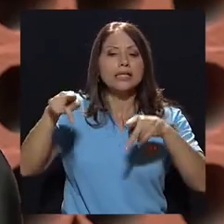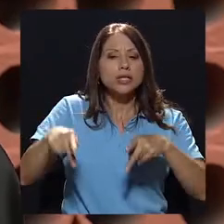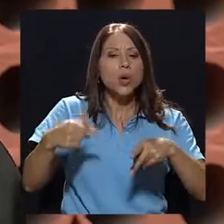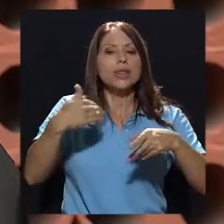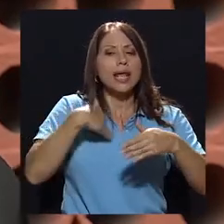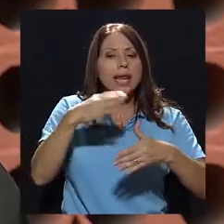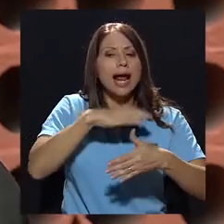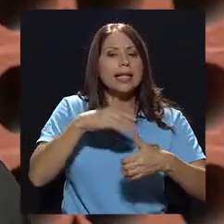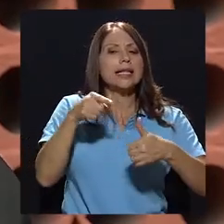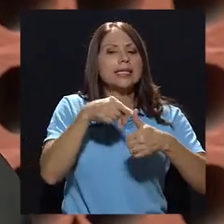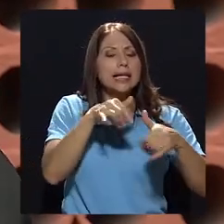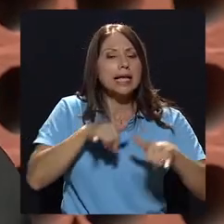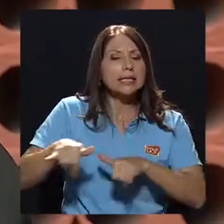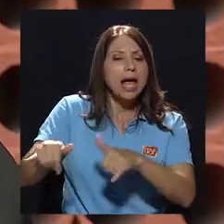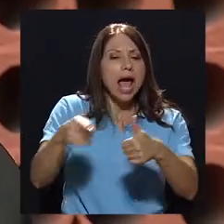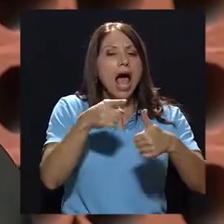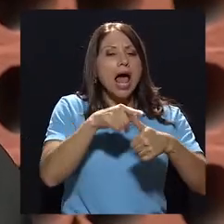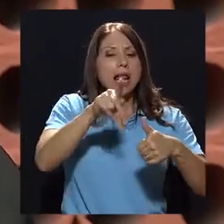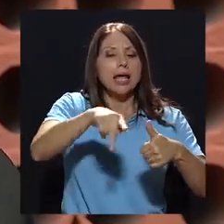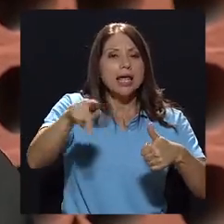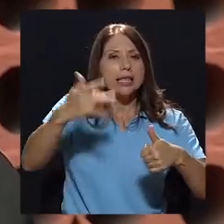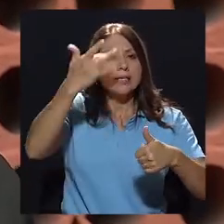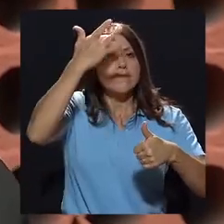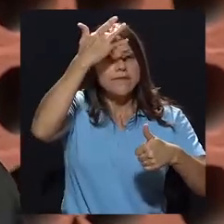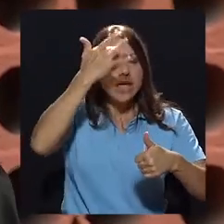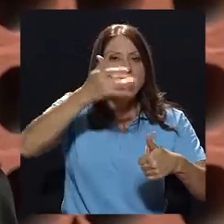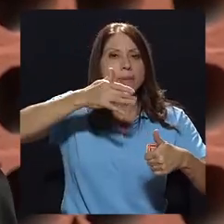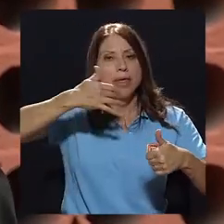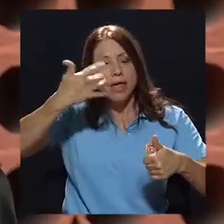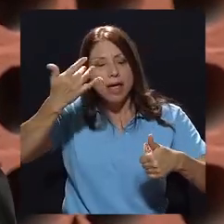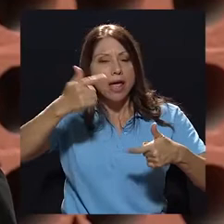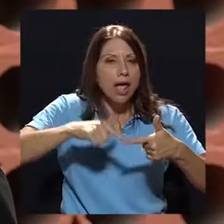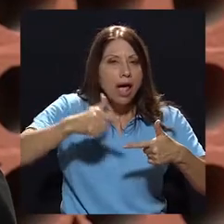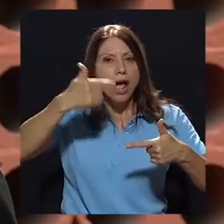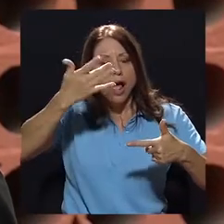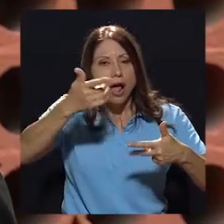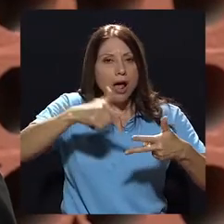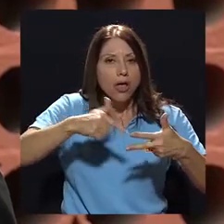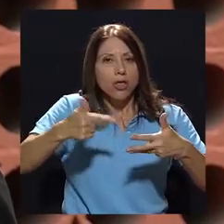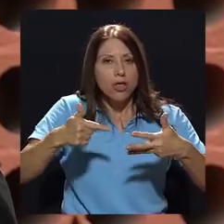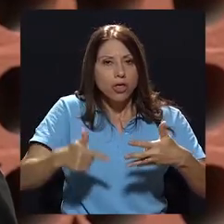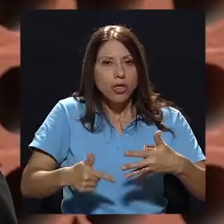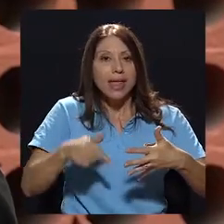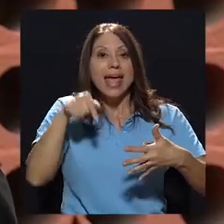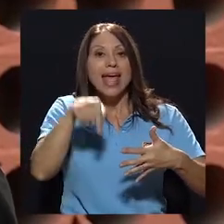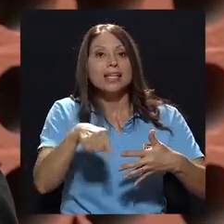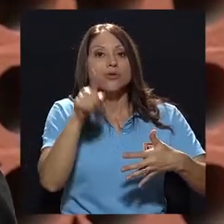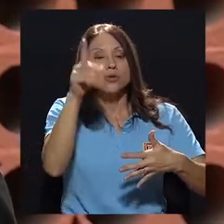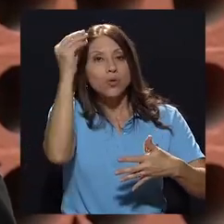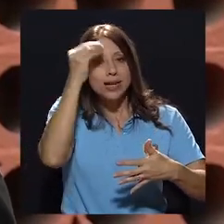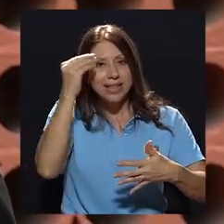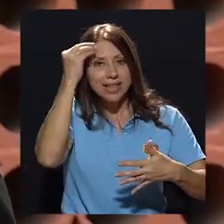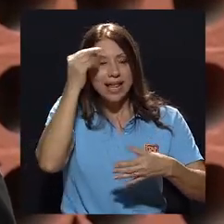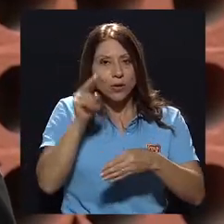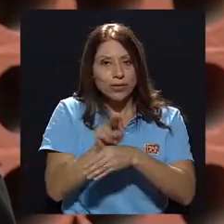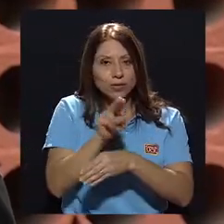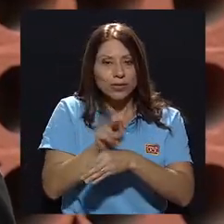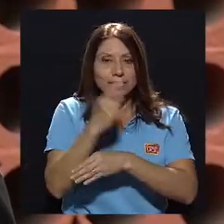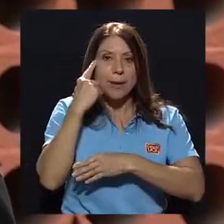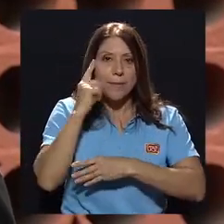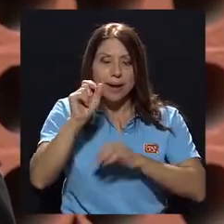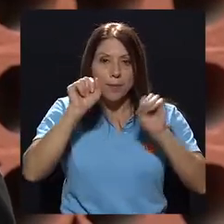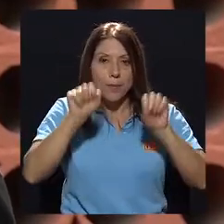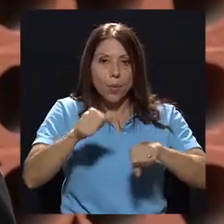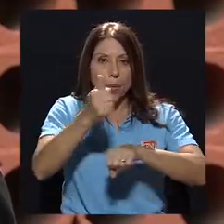enferma la gente más de esto, se enferma más la gente de este otro tipo de problema, etc. O sea, eso es un criterio, digamos, que se utiliza